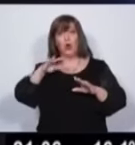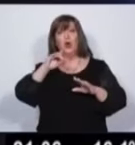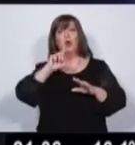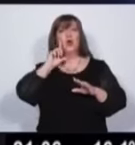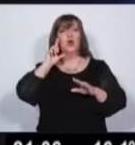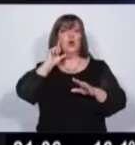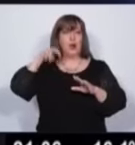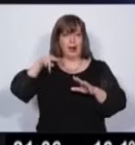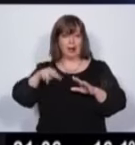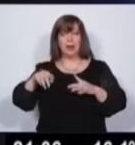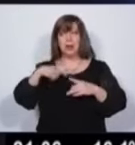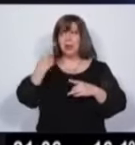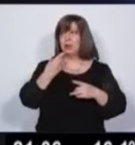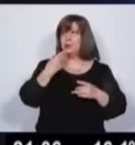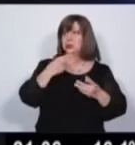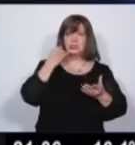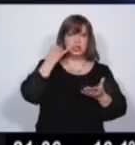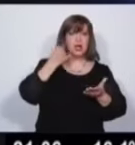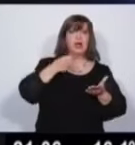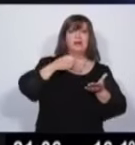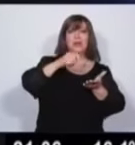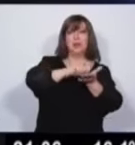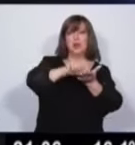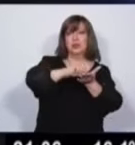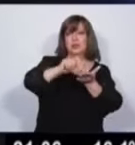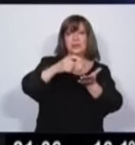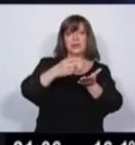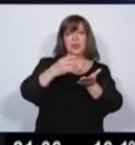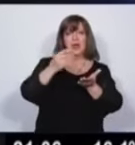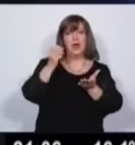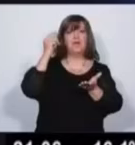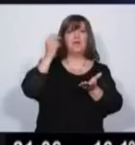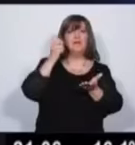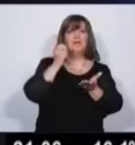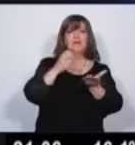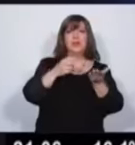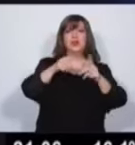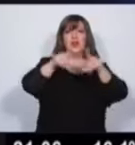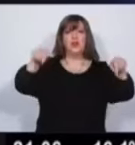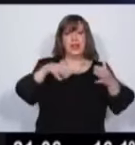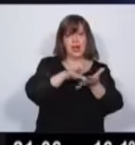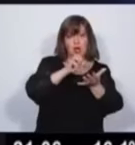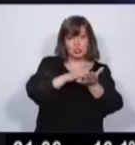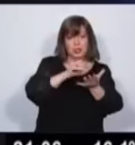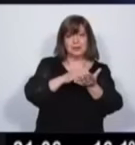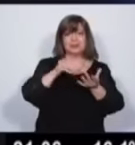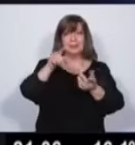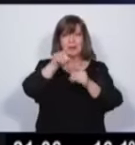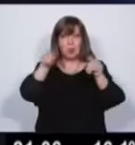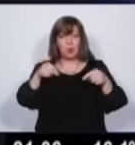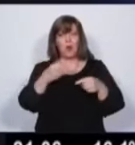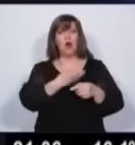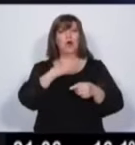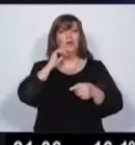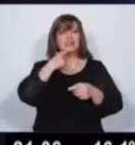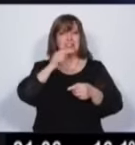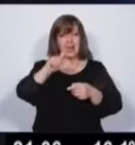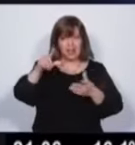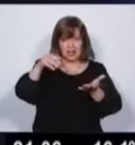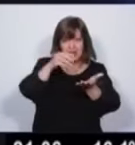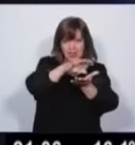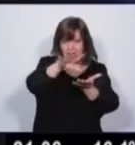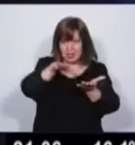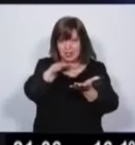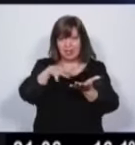inventario de terrenos fiscales para trabajar en la urbanización de esos lotes. Y el tercero es el financiamiento privado para aquel que